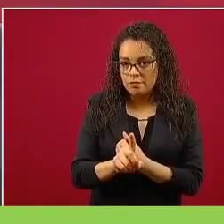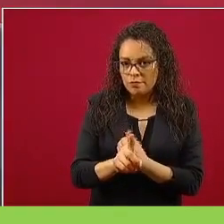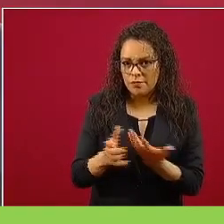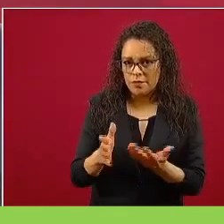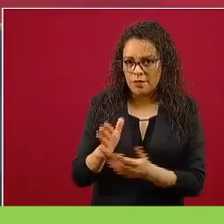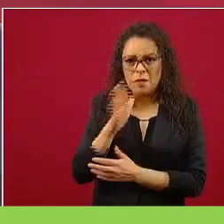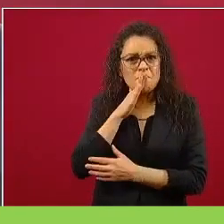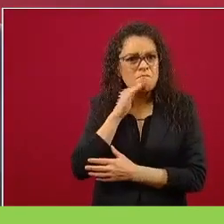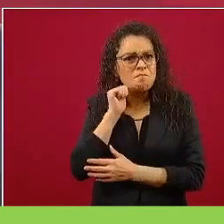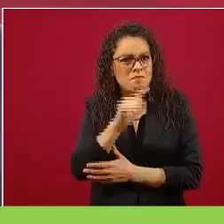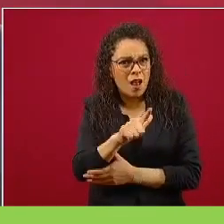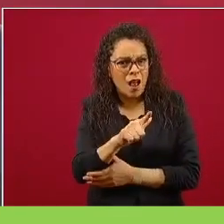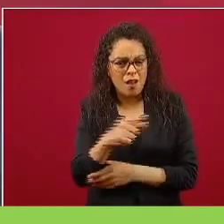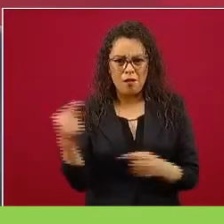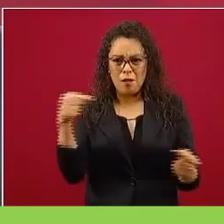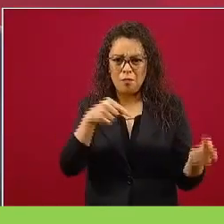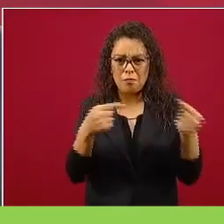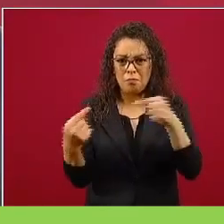también que haya debate.